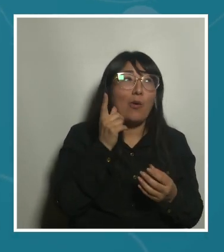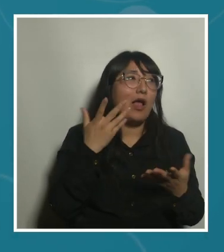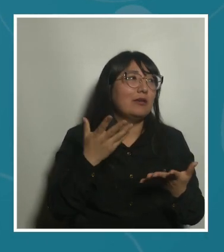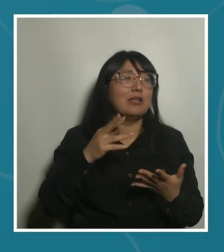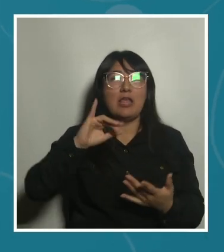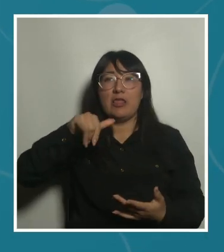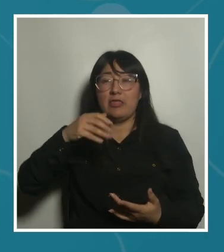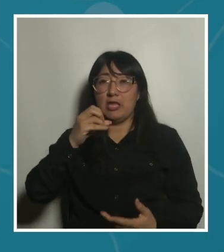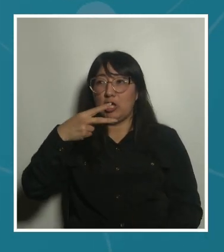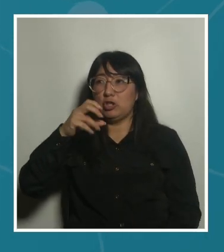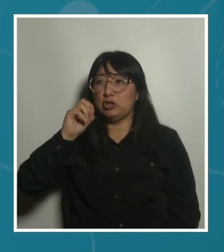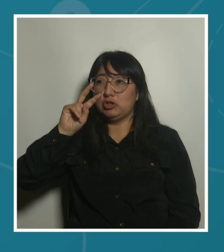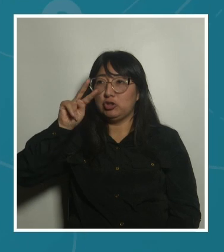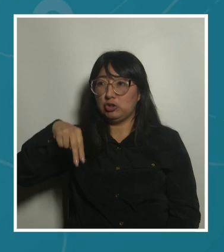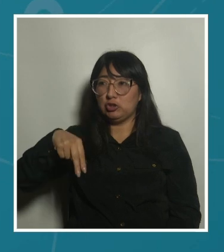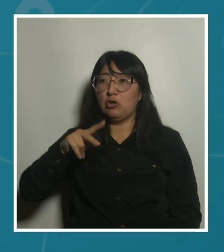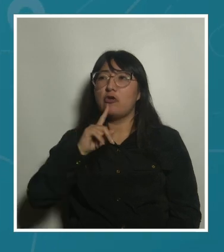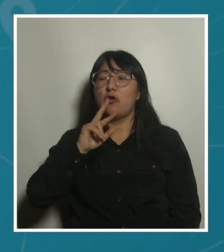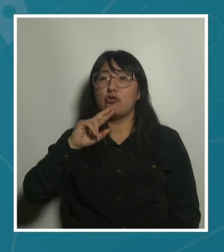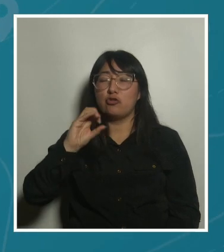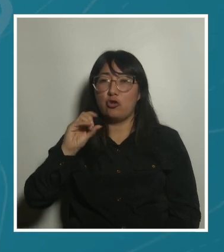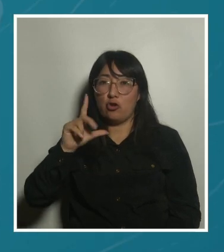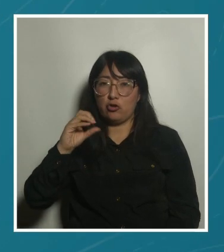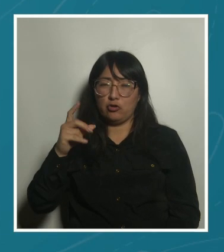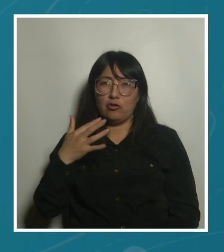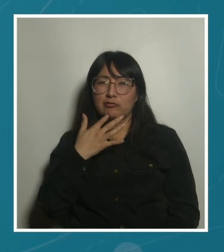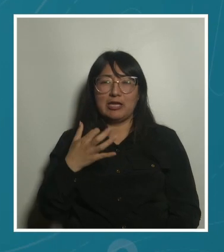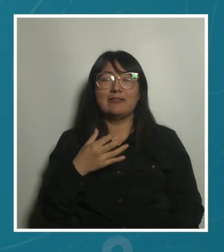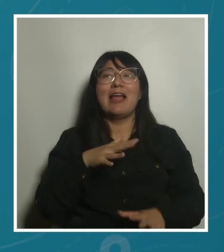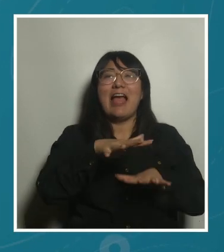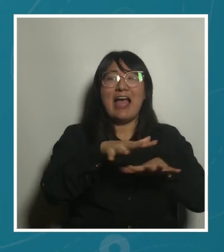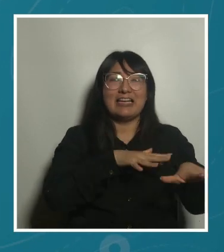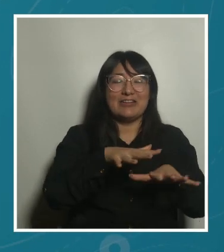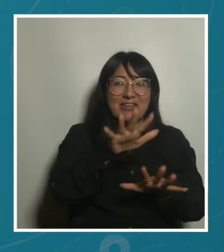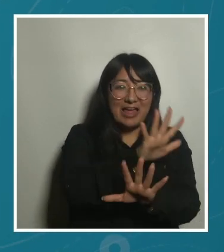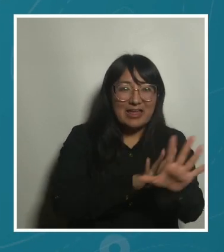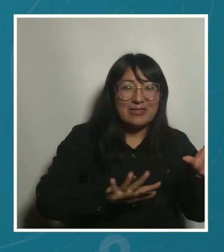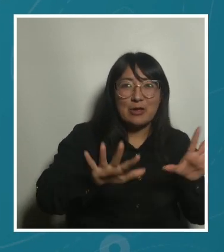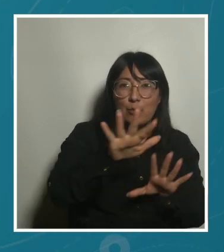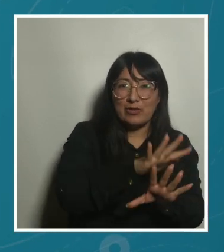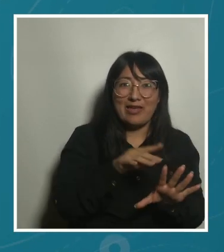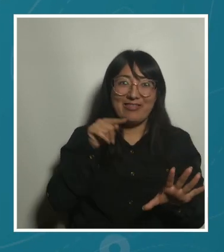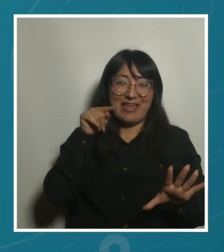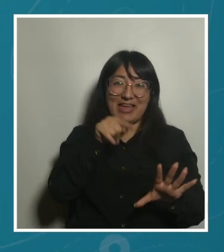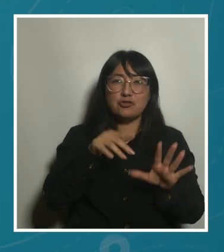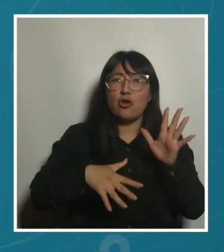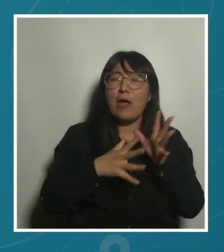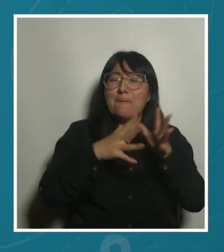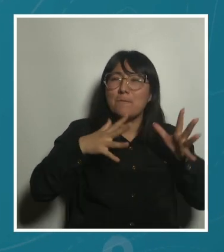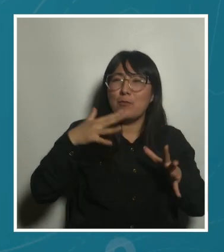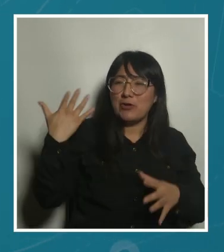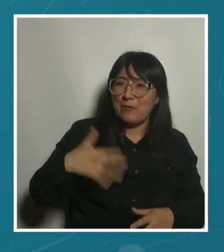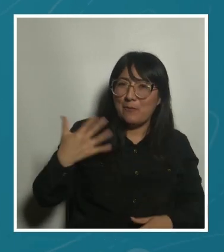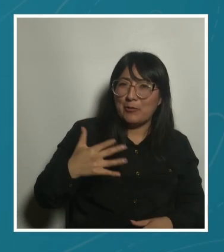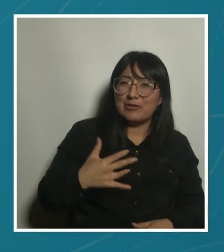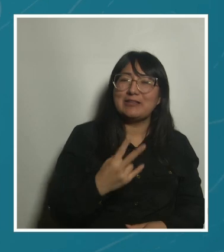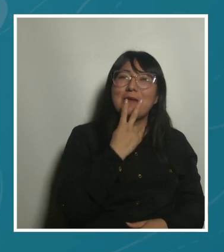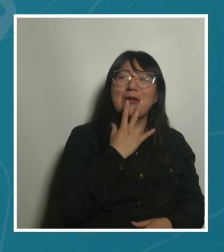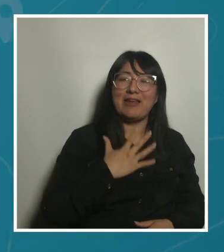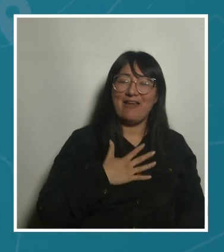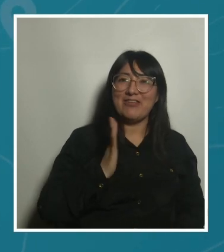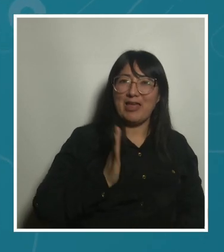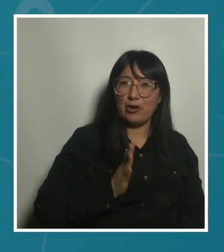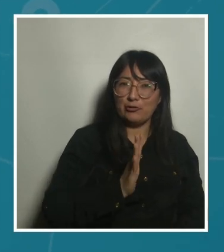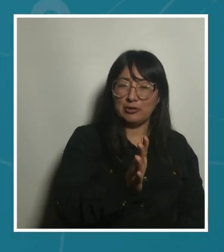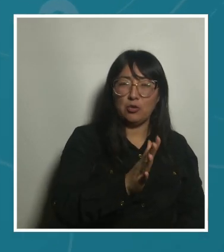que habla de que las actividades de cuidado son las actividades necesarias para sostener la vida y que es una actividad de especie que